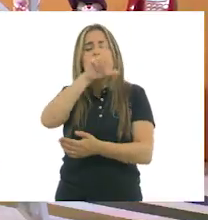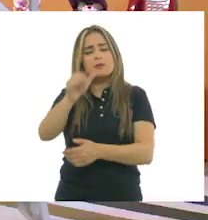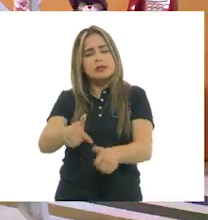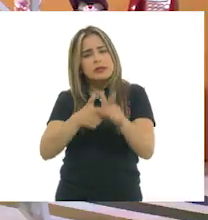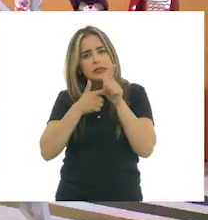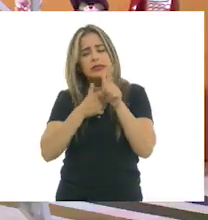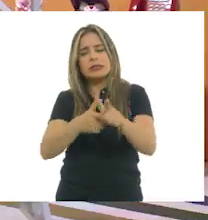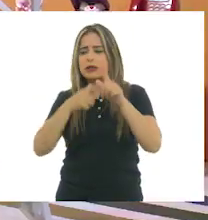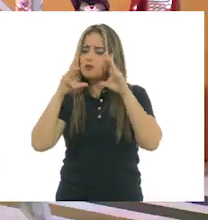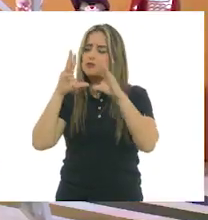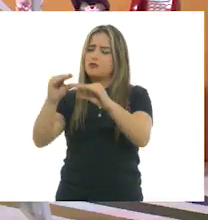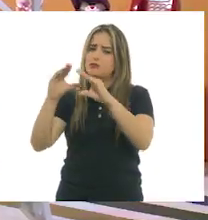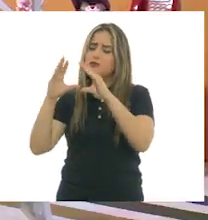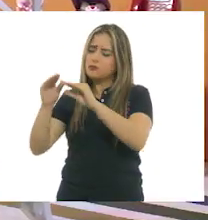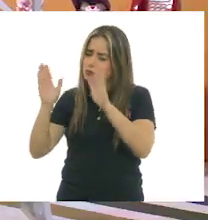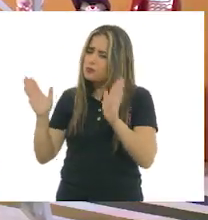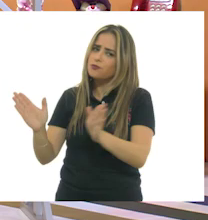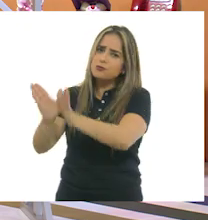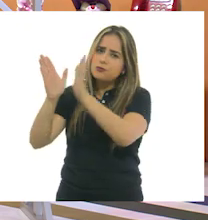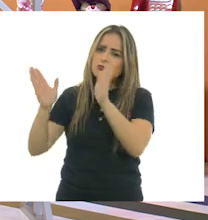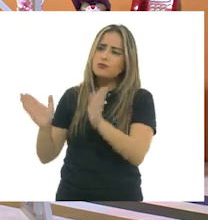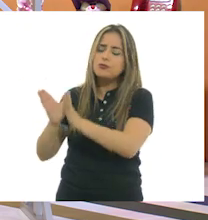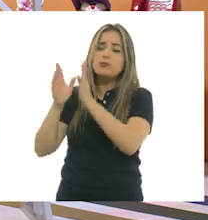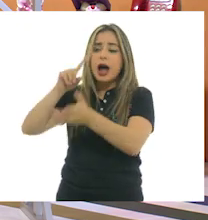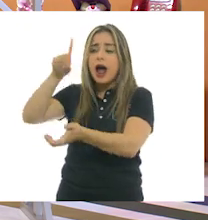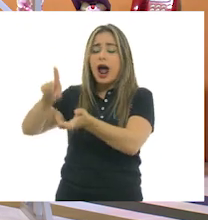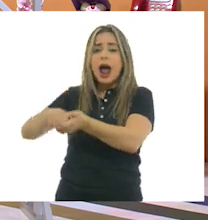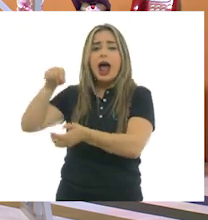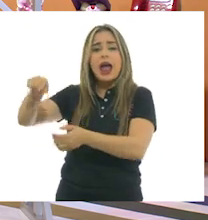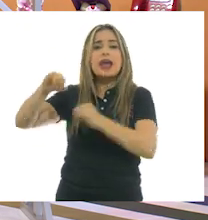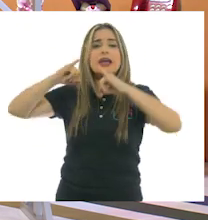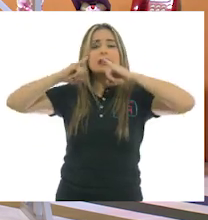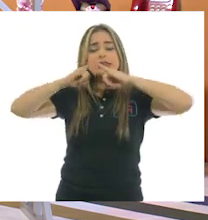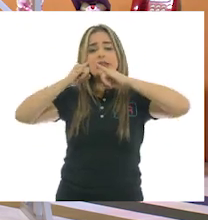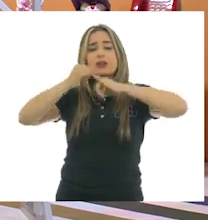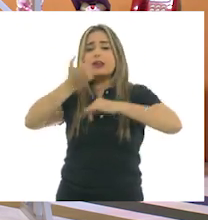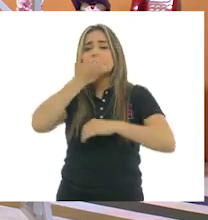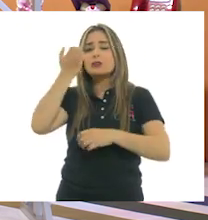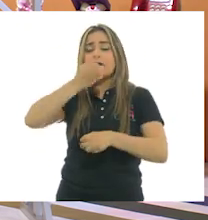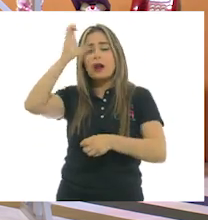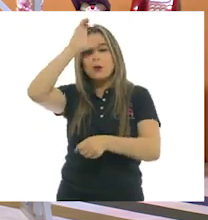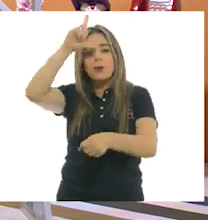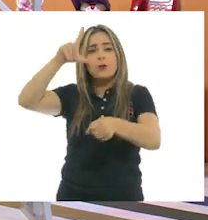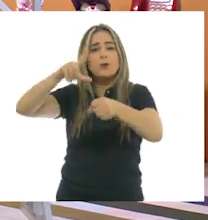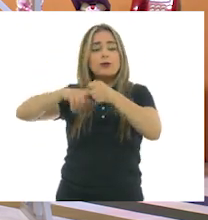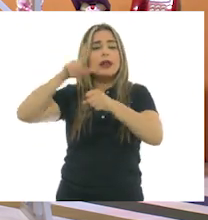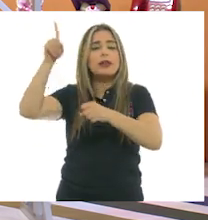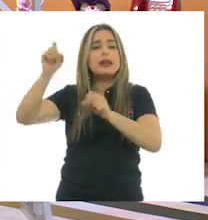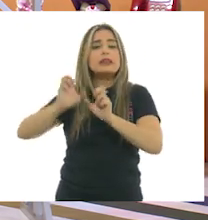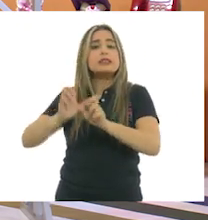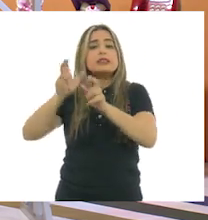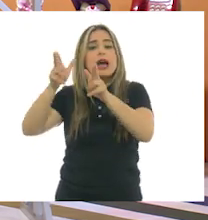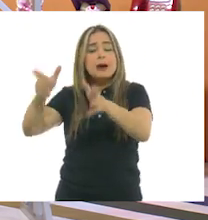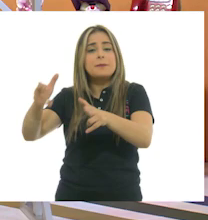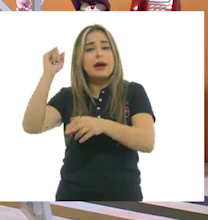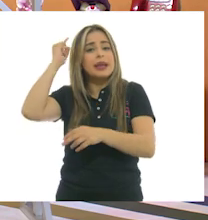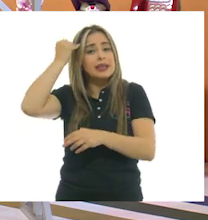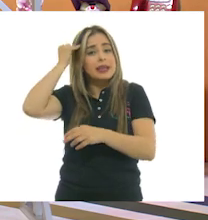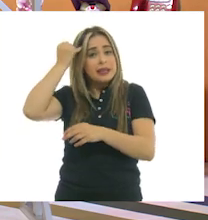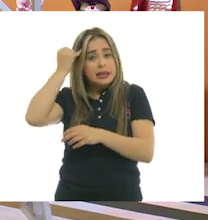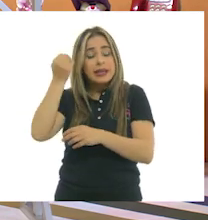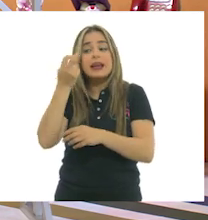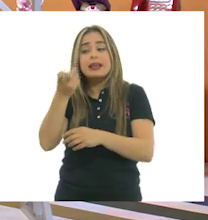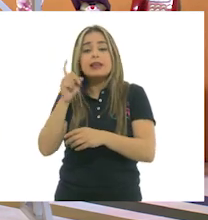al ser promotora del Instituto Chiapaneco de la Cultura y del Instituto Nacional Indigenista.